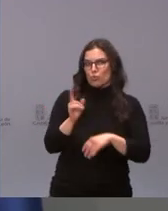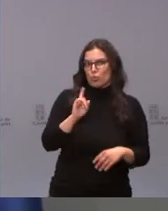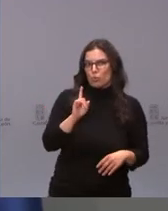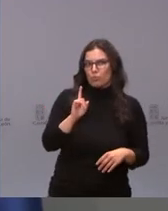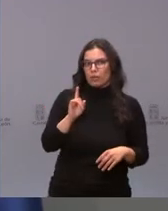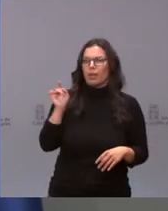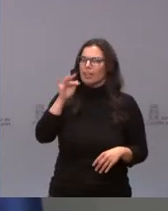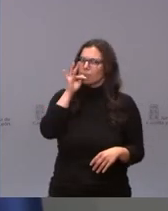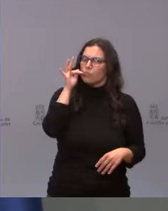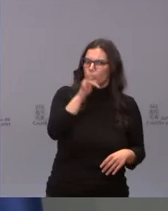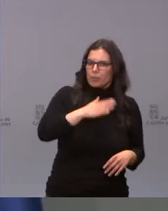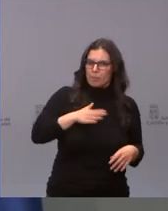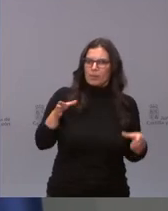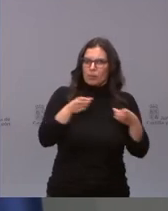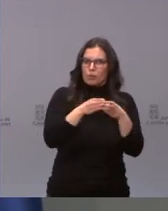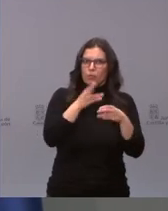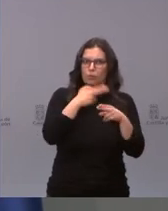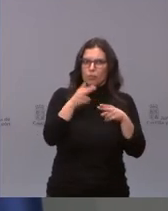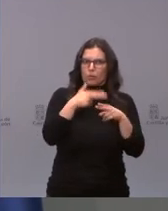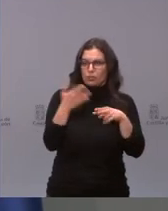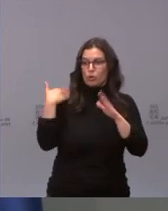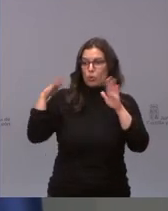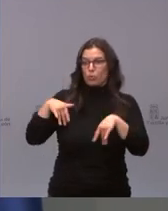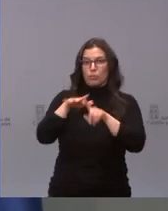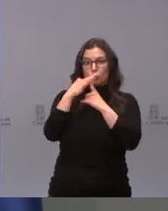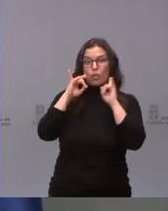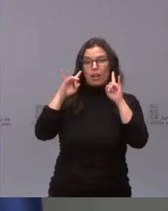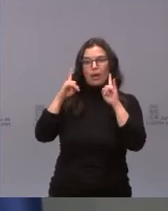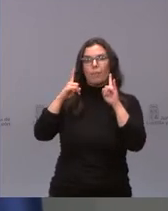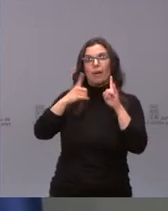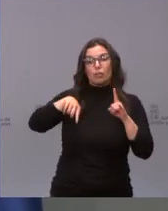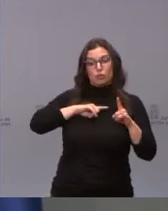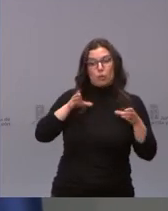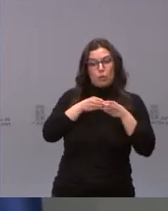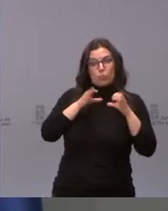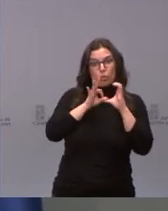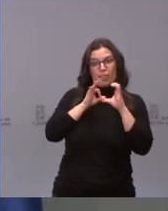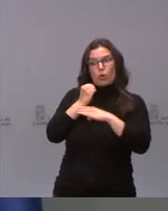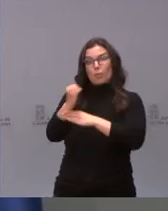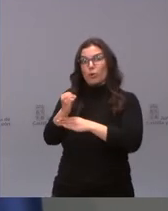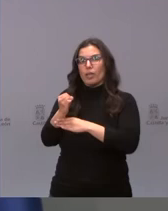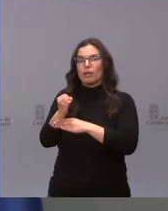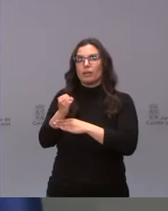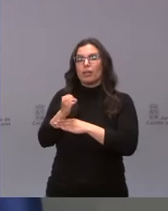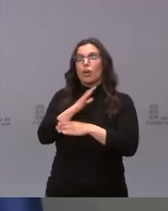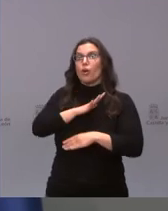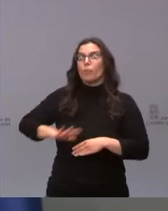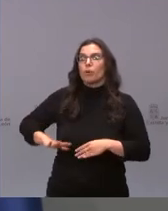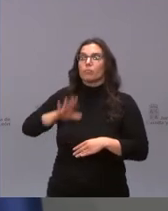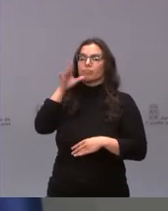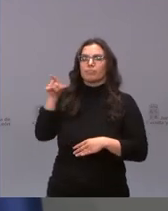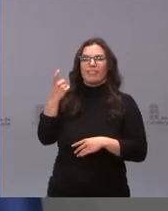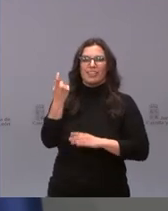partido para apoyar el último estado de alarma, de crear una legislación para controlar